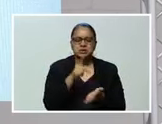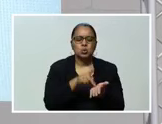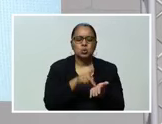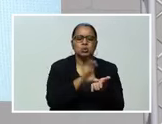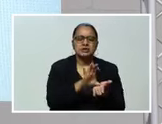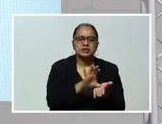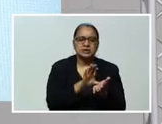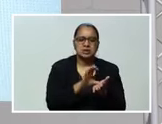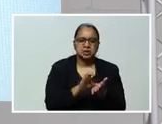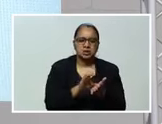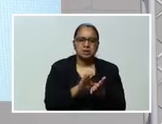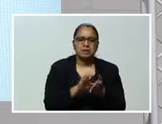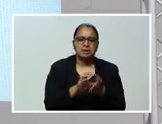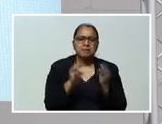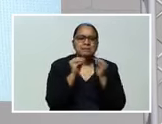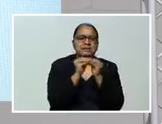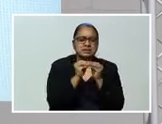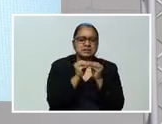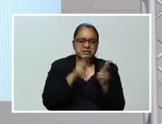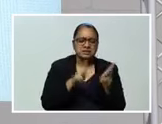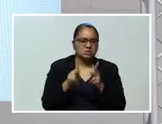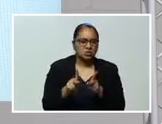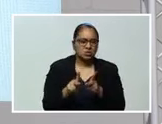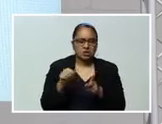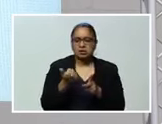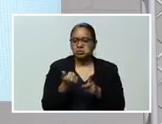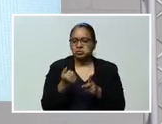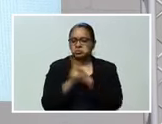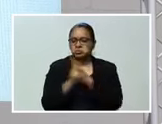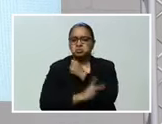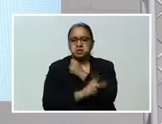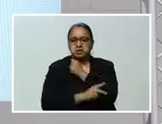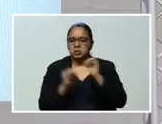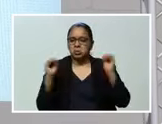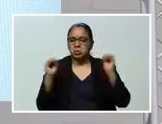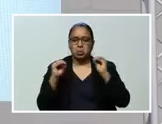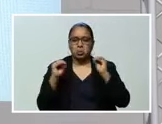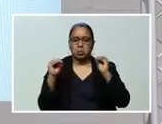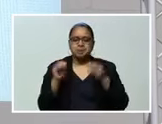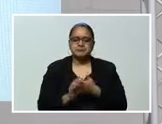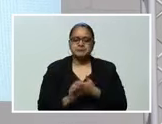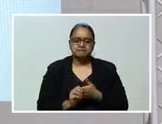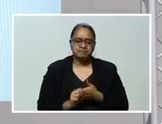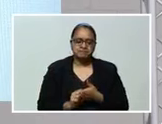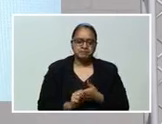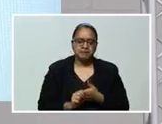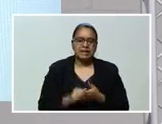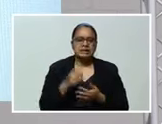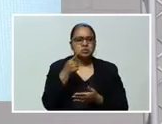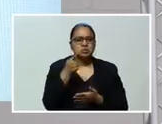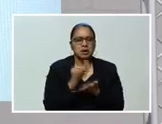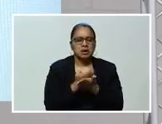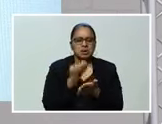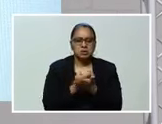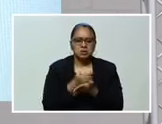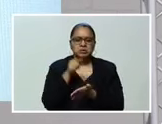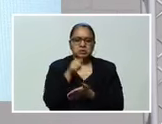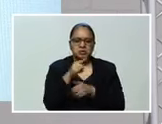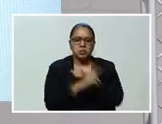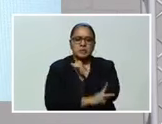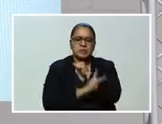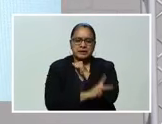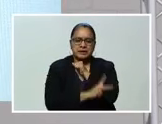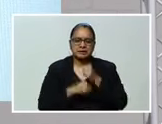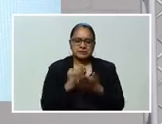este número alto de casos? En relación al resto del país El Departamento de Cortés Tiene una dinámica económica Que lo caracteriza